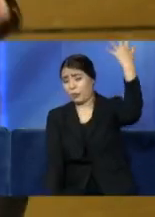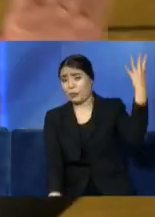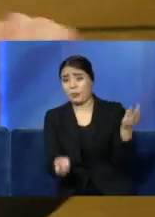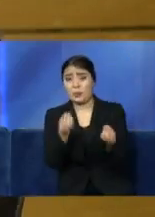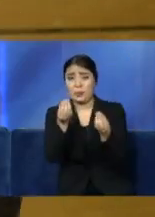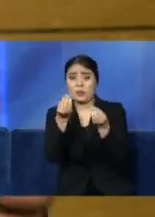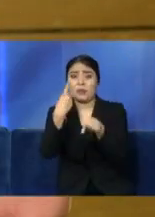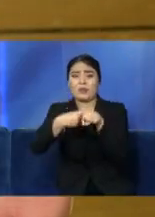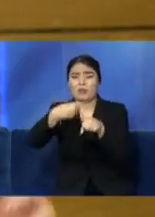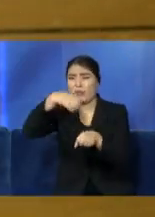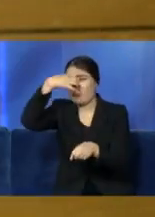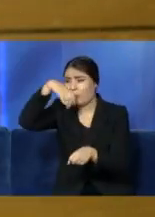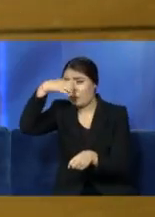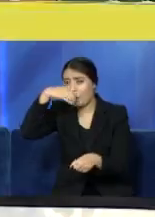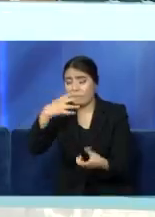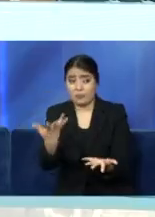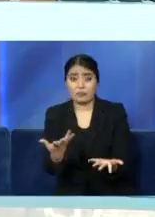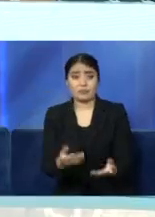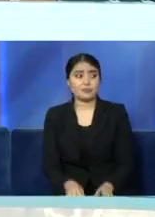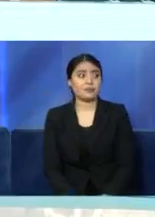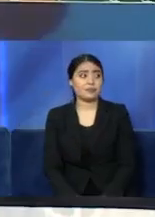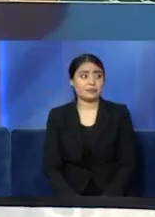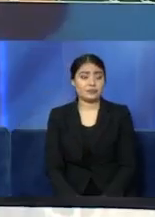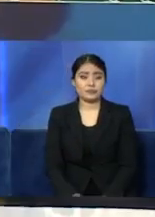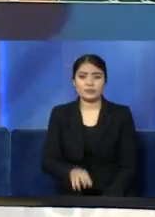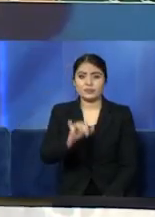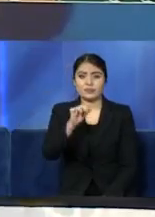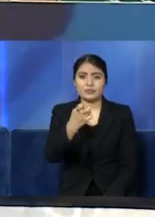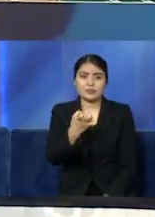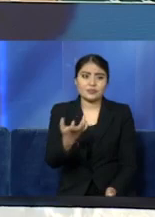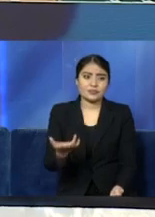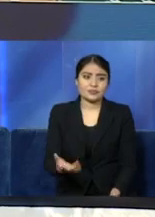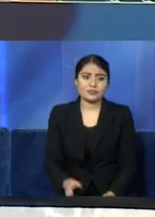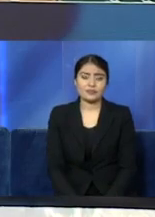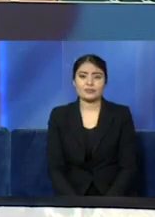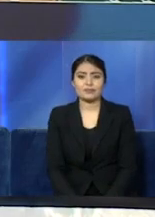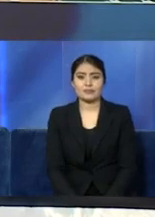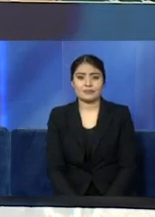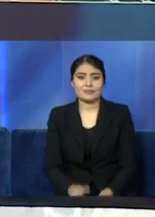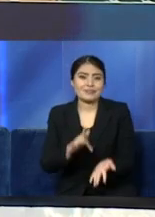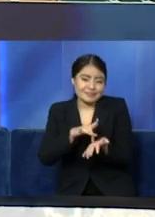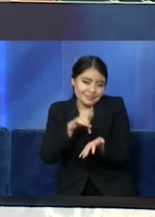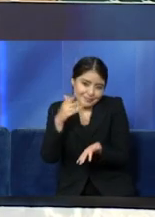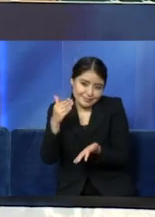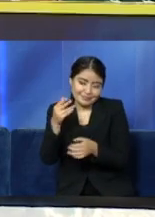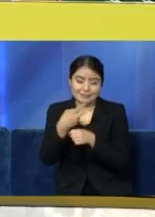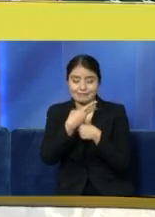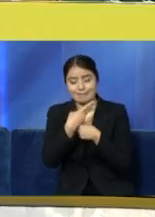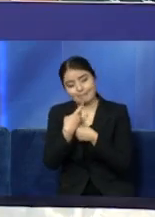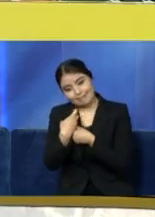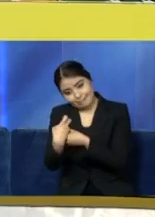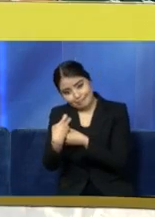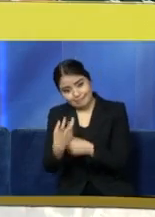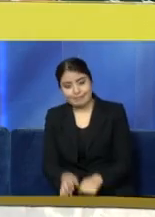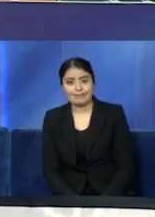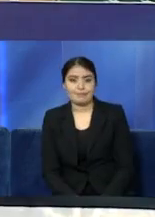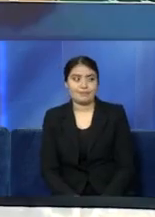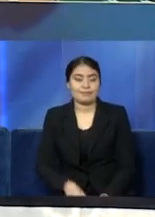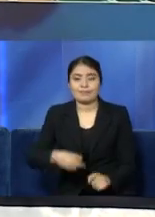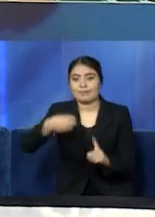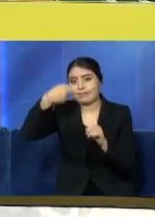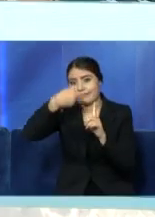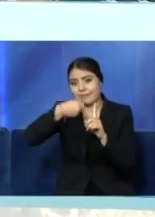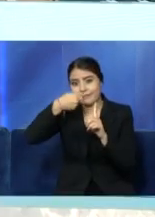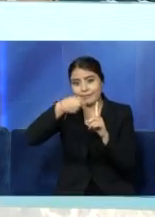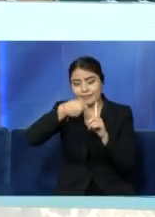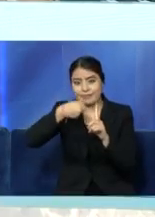zika y demás, ¿no, Marta? Sí, así es. Gracias por invitarnos, ¿verdad? Un saludo en nombre del doctor